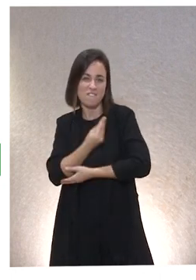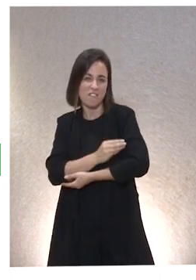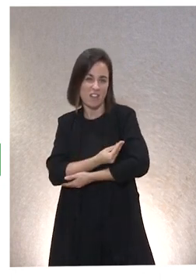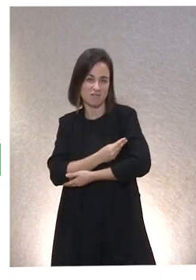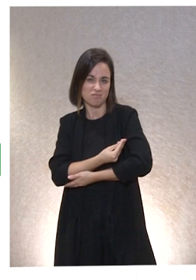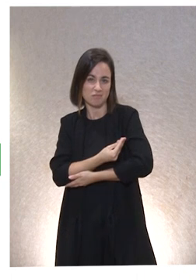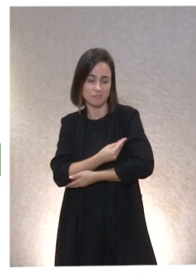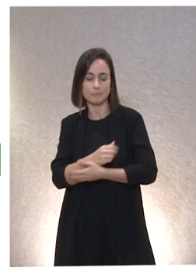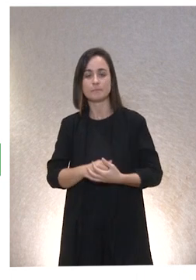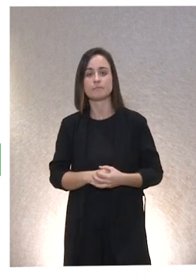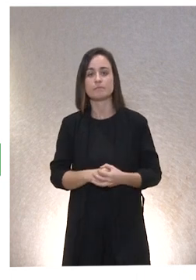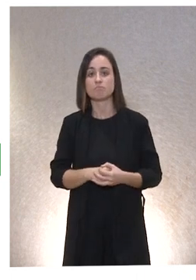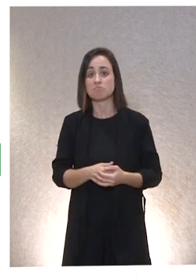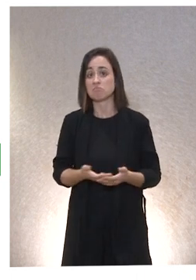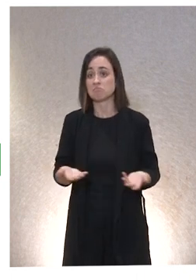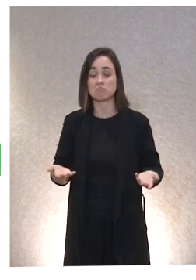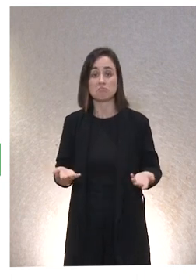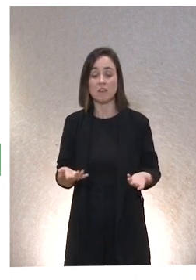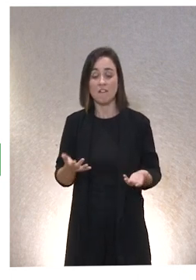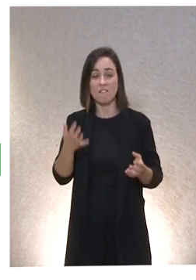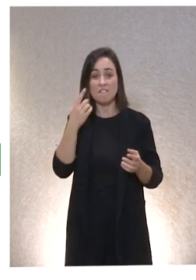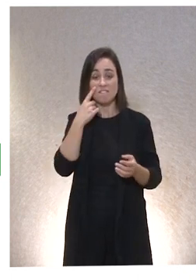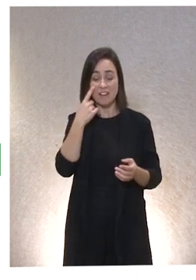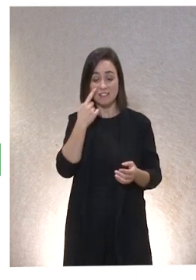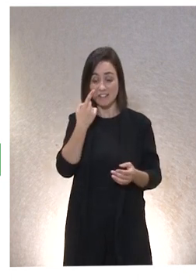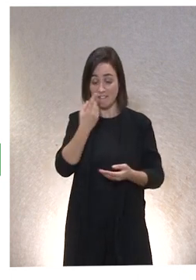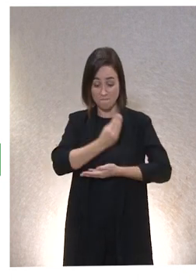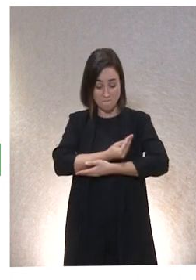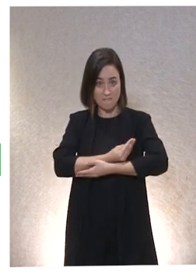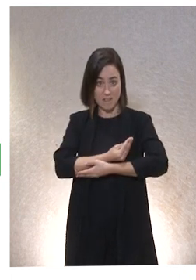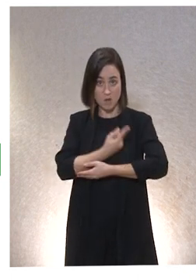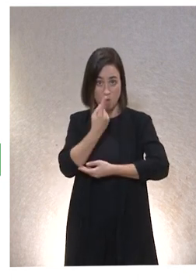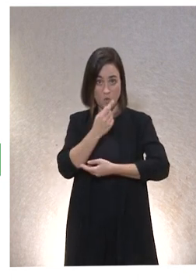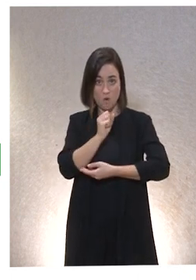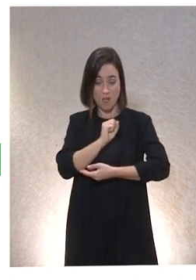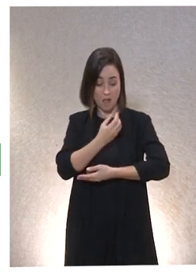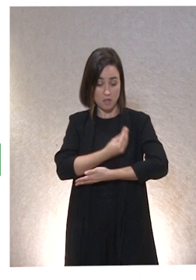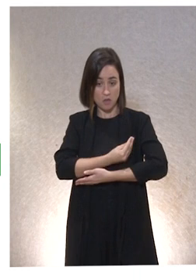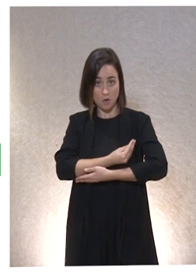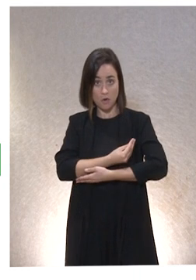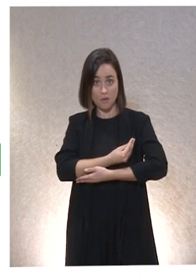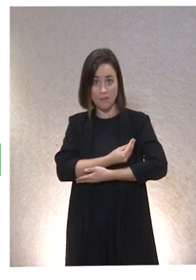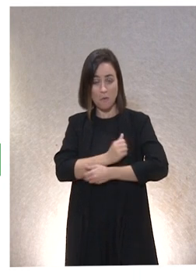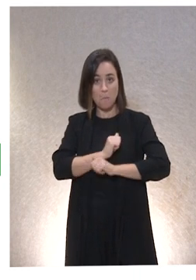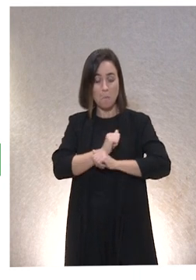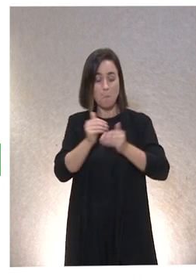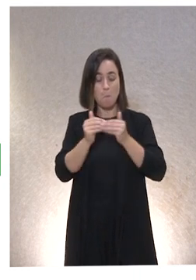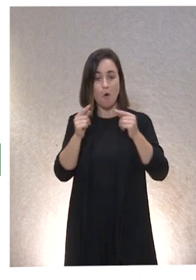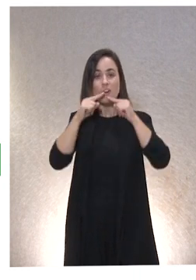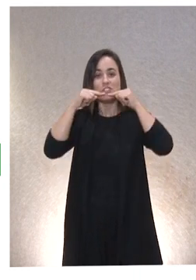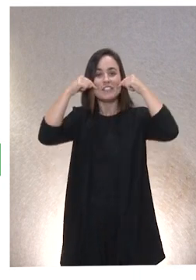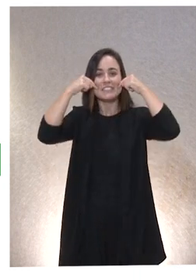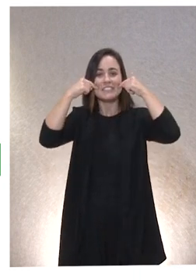Fijaos vosotros que en un momento determinado ese niño esboza su primera sonrisa